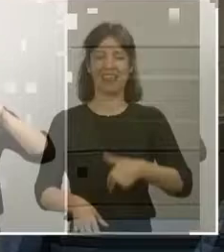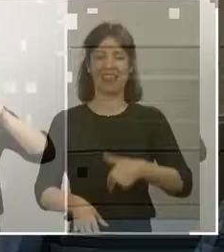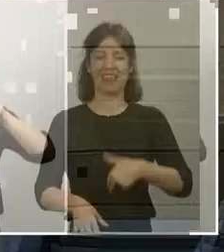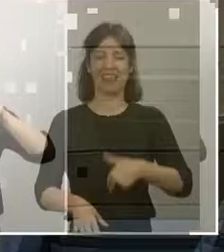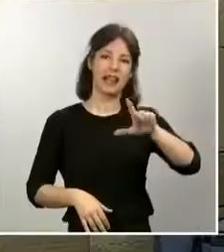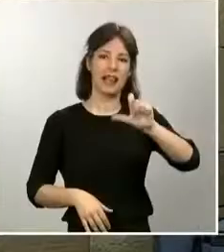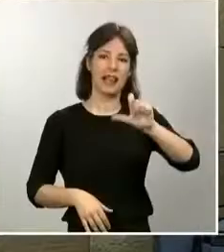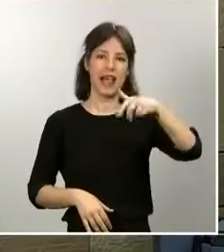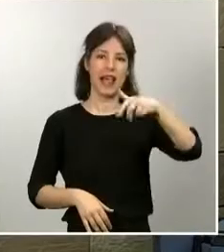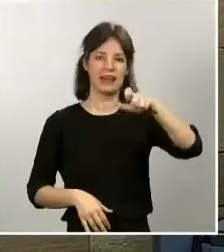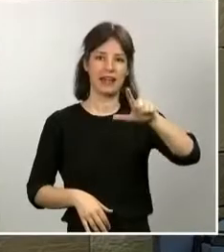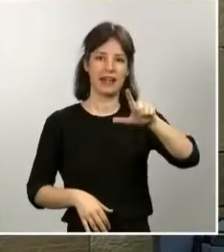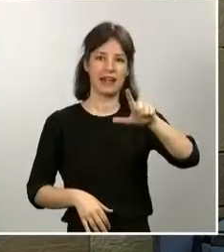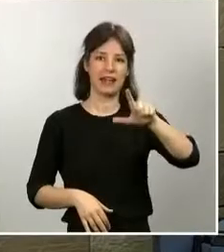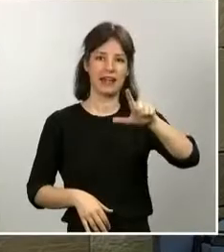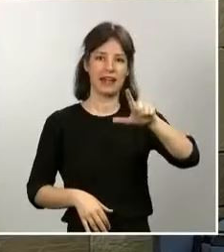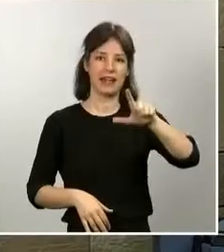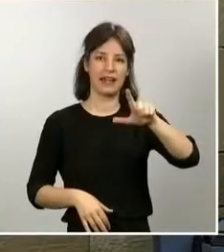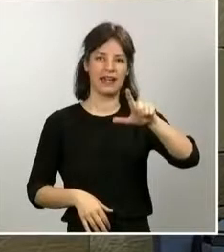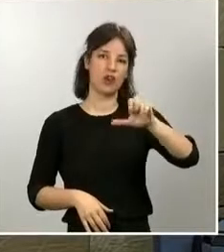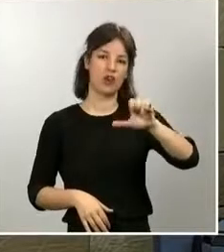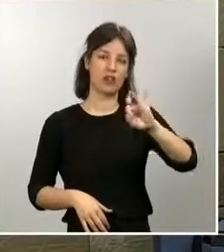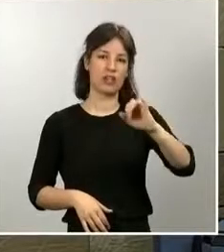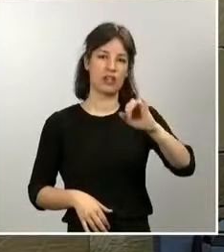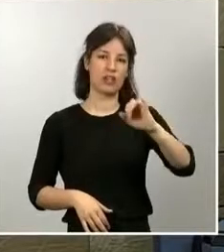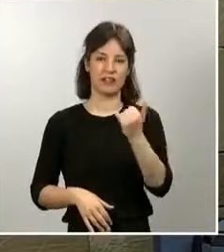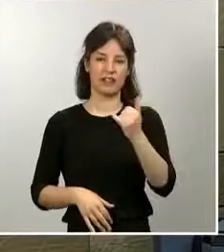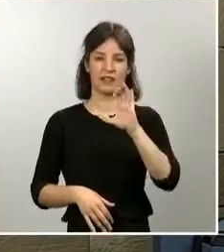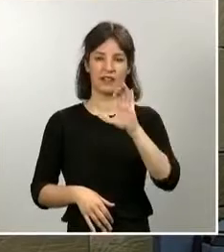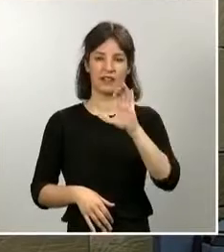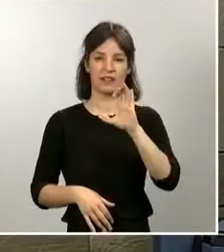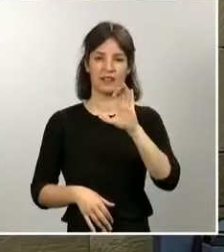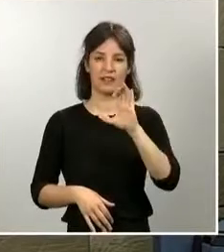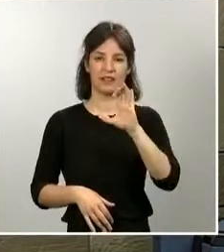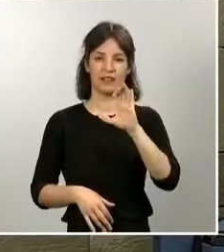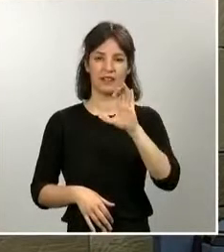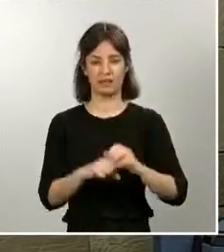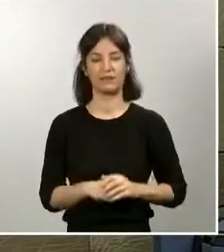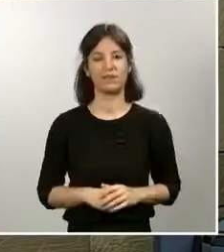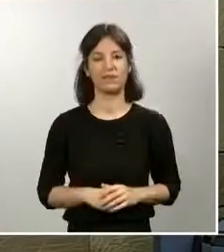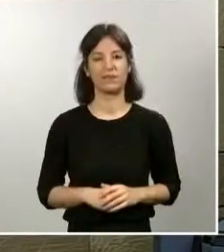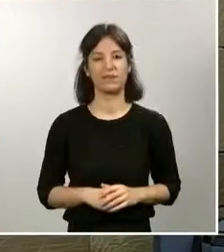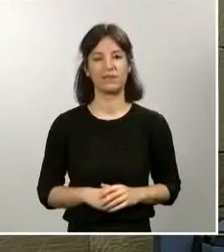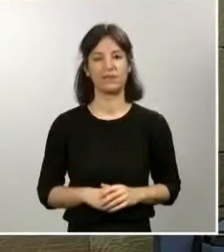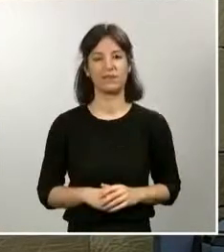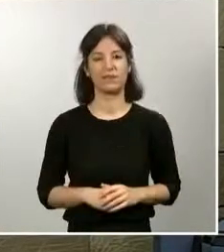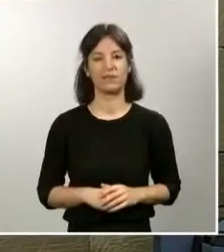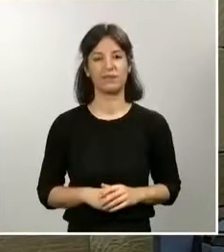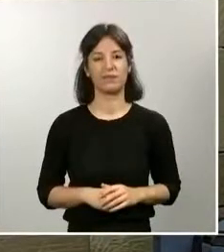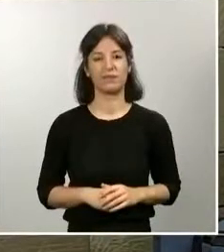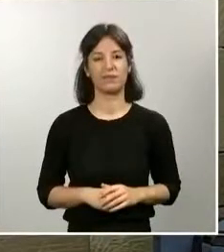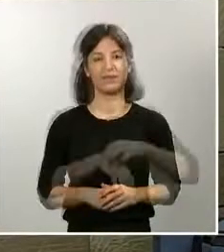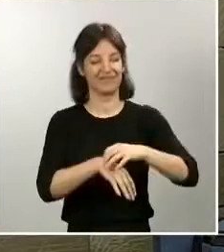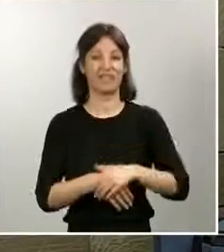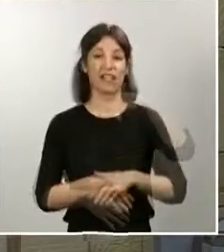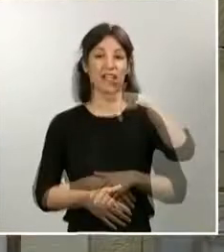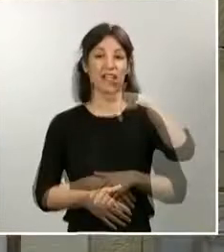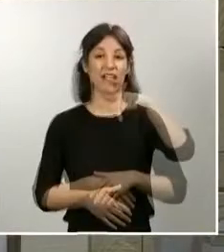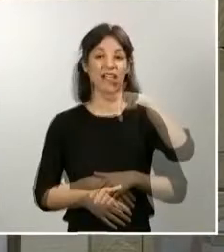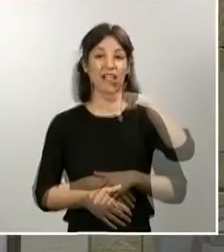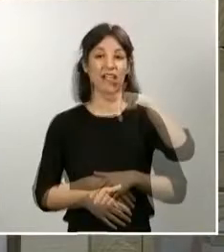Estado Mayor de la Defensa. Gracias doctora. Buenos días. Hoy en la operación Balmis despliegan un total de 7